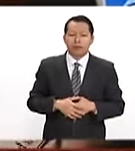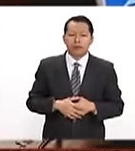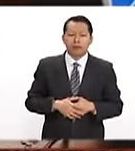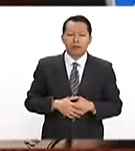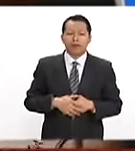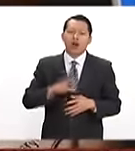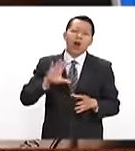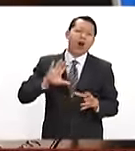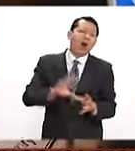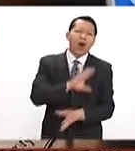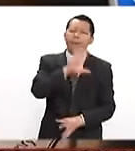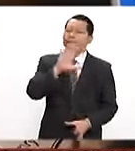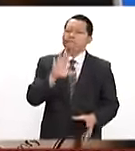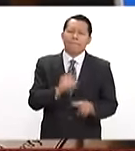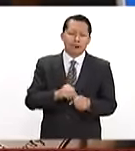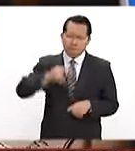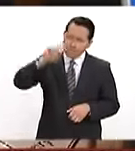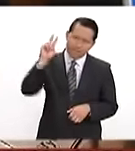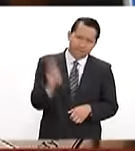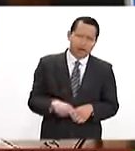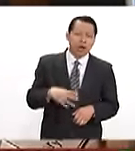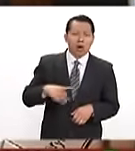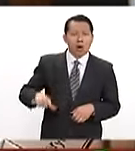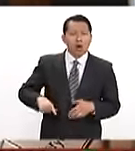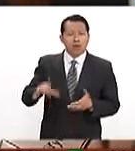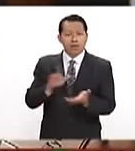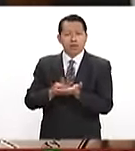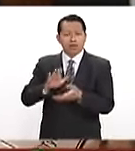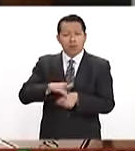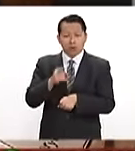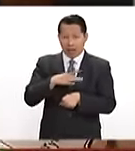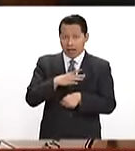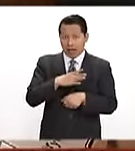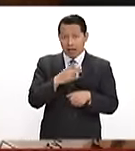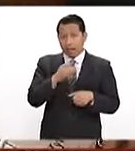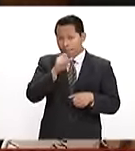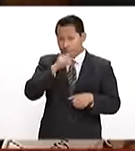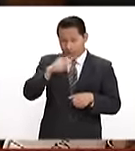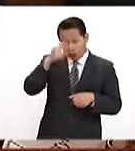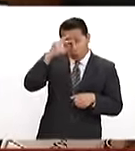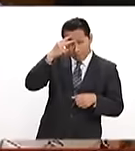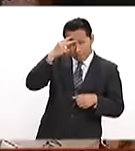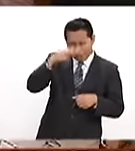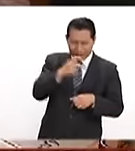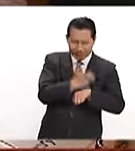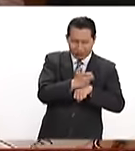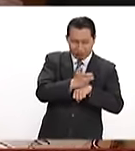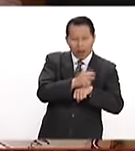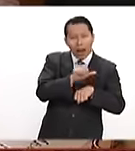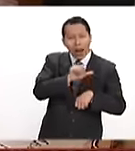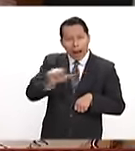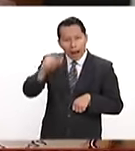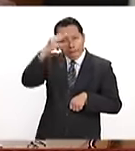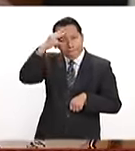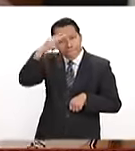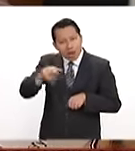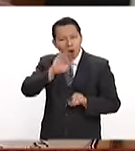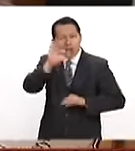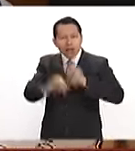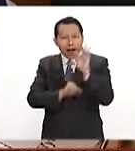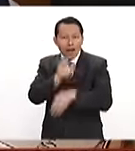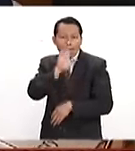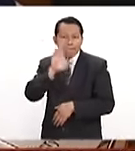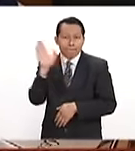Absolutamente vamos a apoyar al gobierno. Si el trato es irrespetuoso e indigno, no tenemos por qué estar negociando con quien no